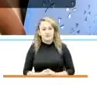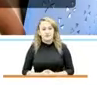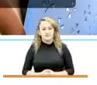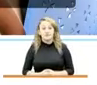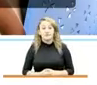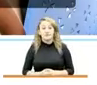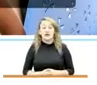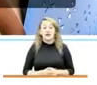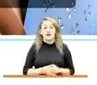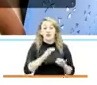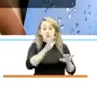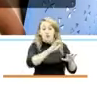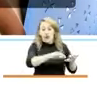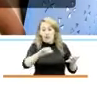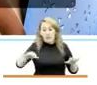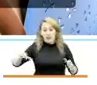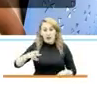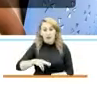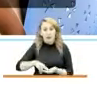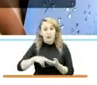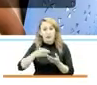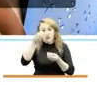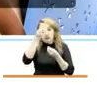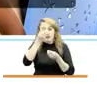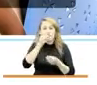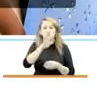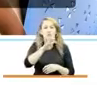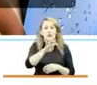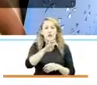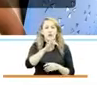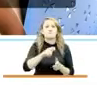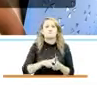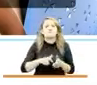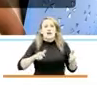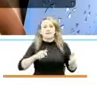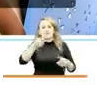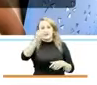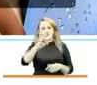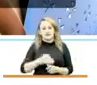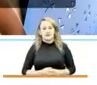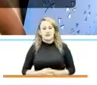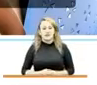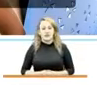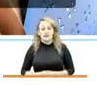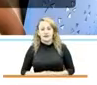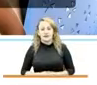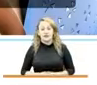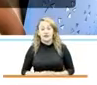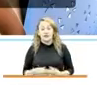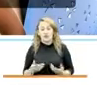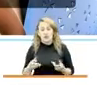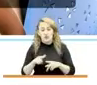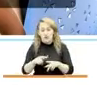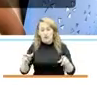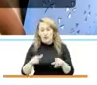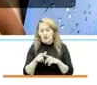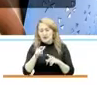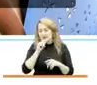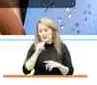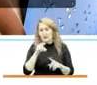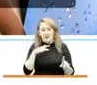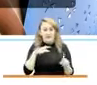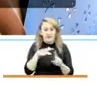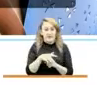9 centros de recuperación nutricional a 13 centros de recuperación nutricional en los lugares más afectados o que